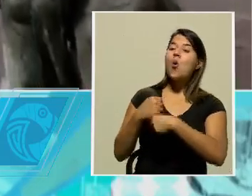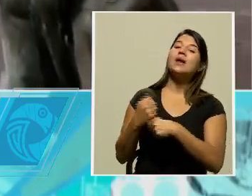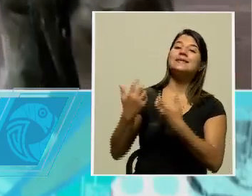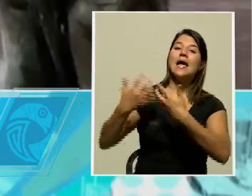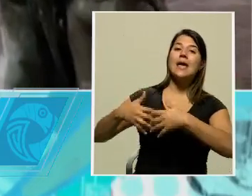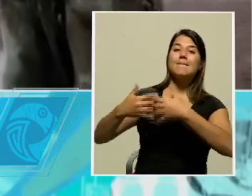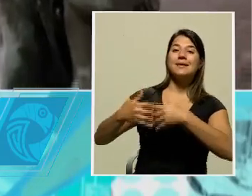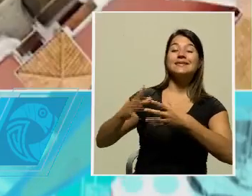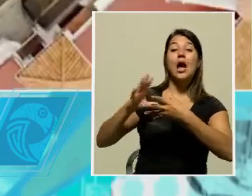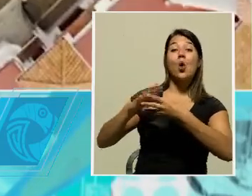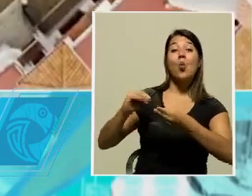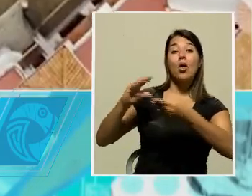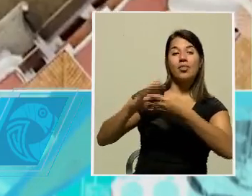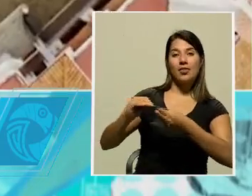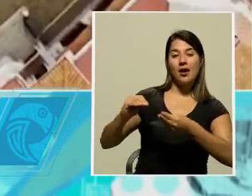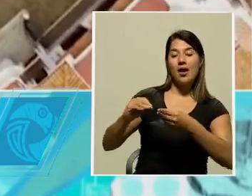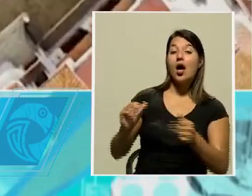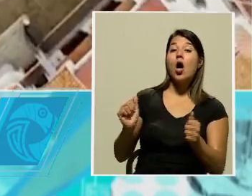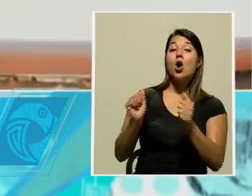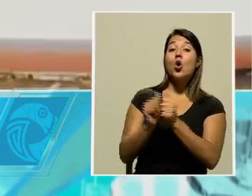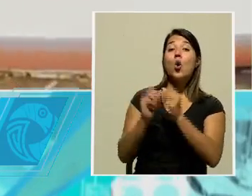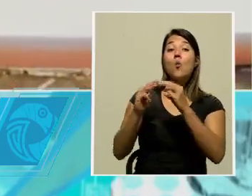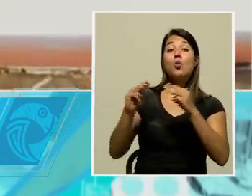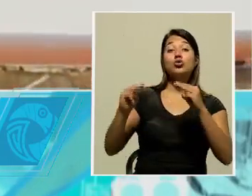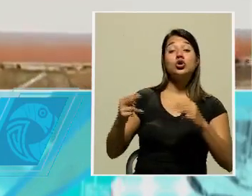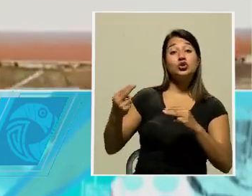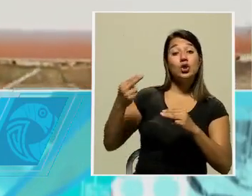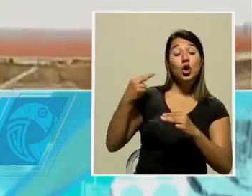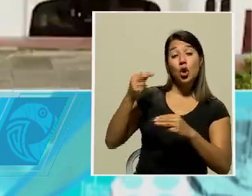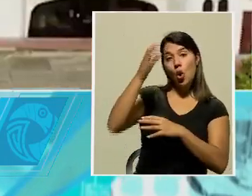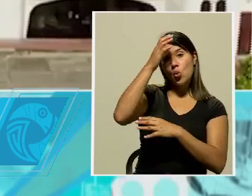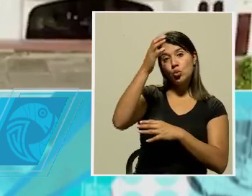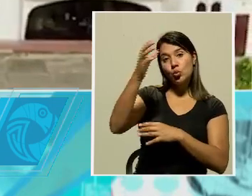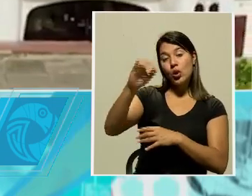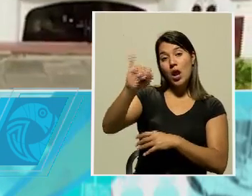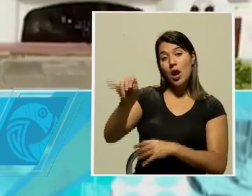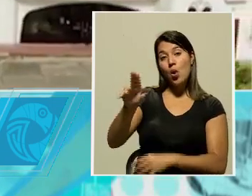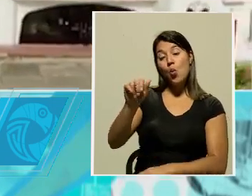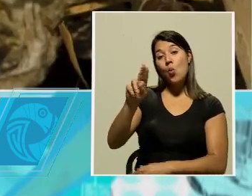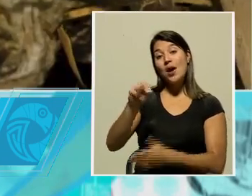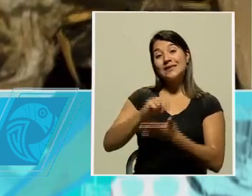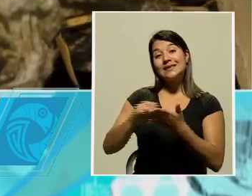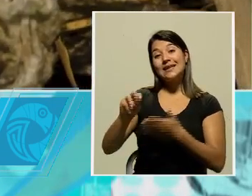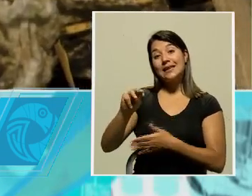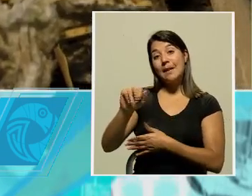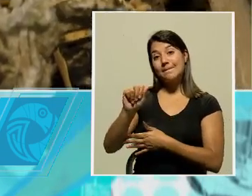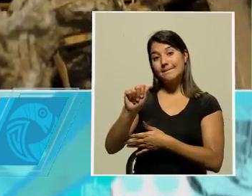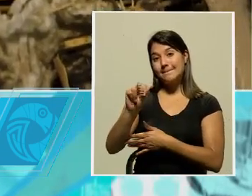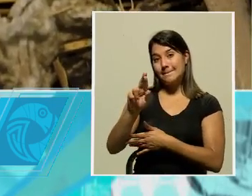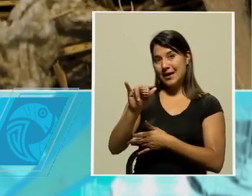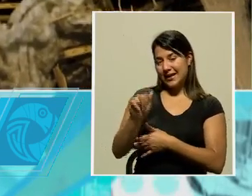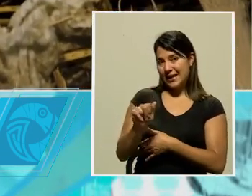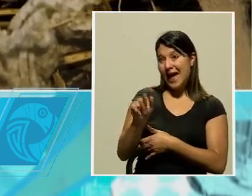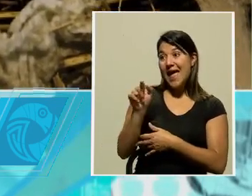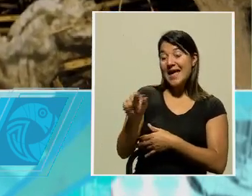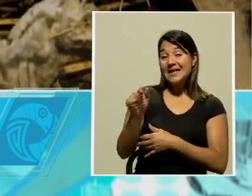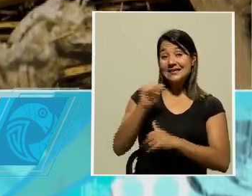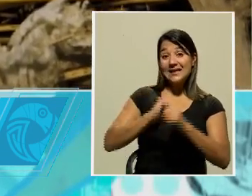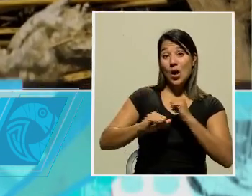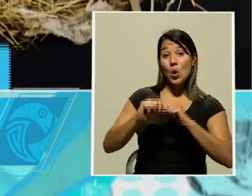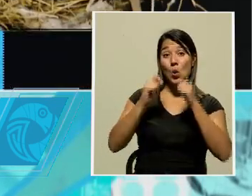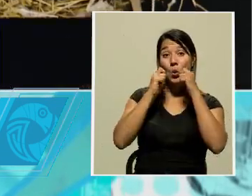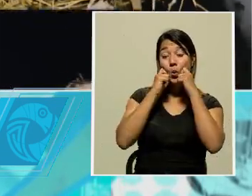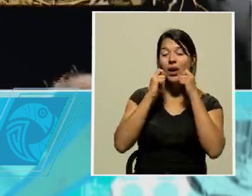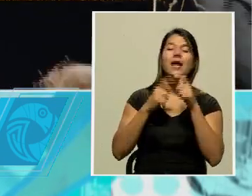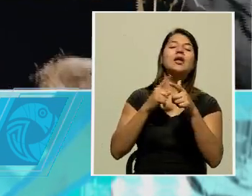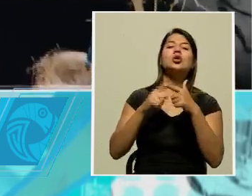en coproducción con el Museo Histórico Cultural Juan Santamaría. Esta obra, como les indicaba, es presencial, entonces